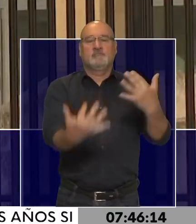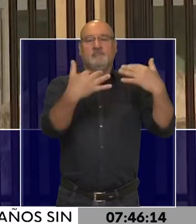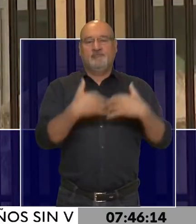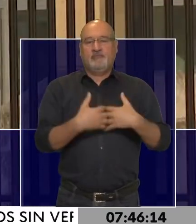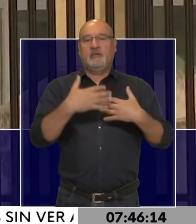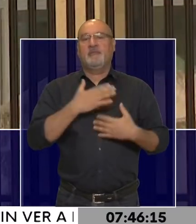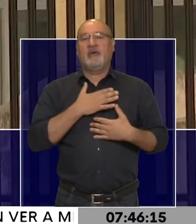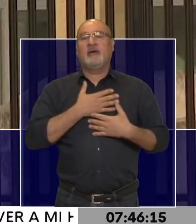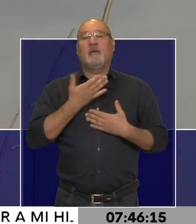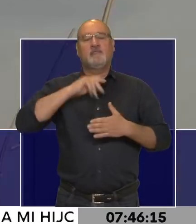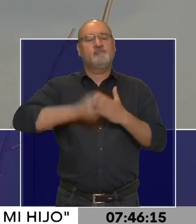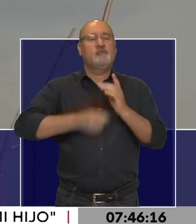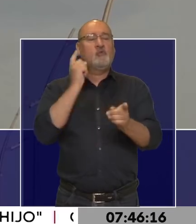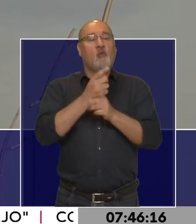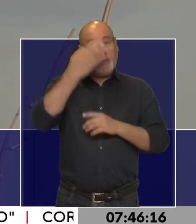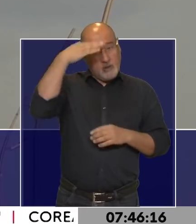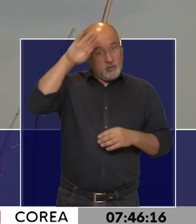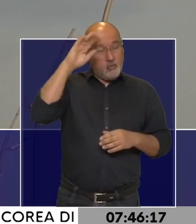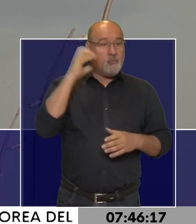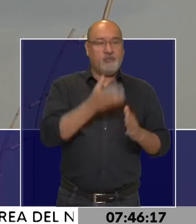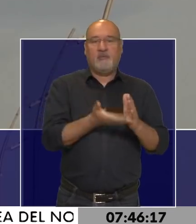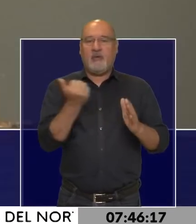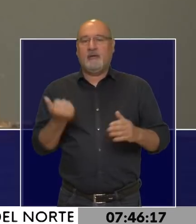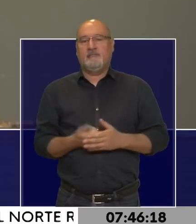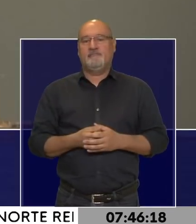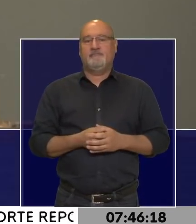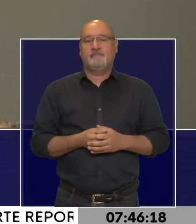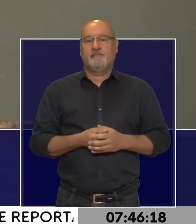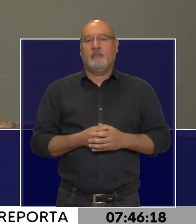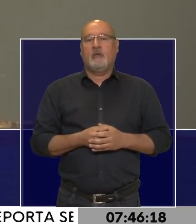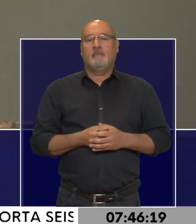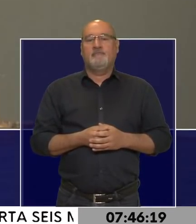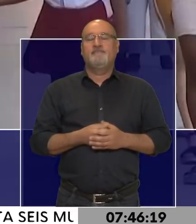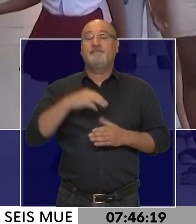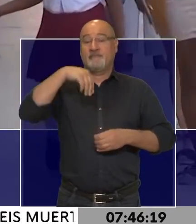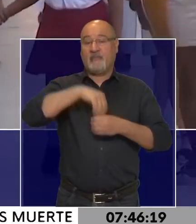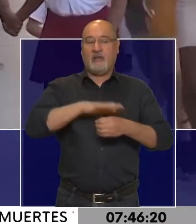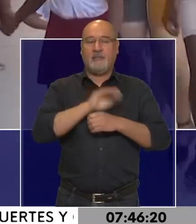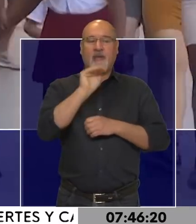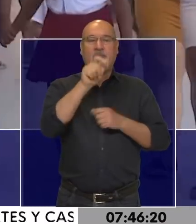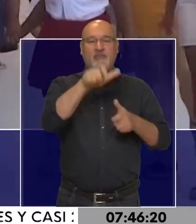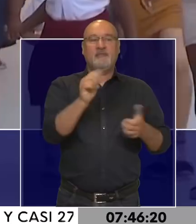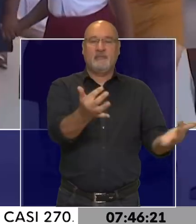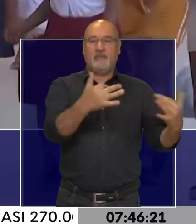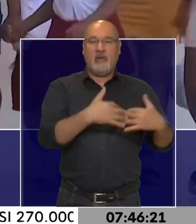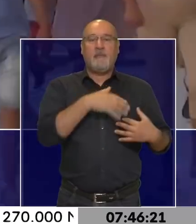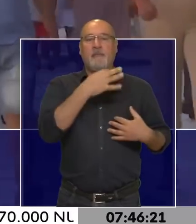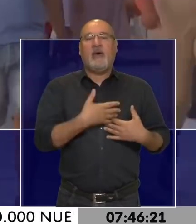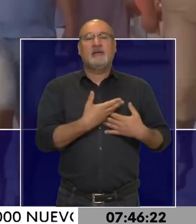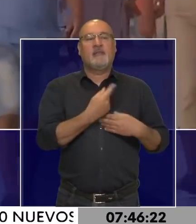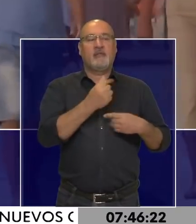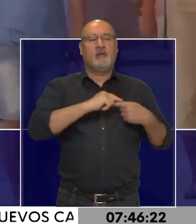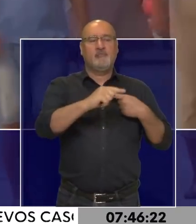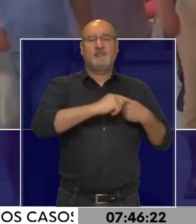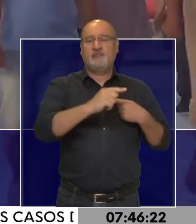levante parte de las sanciones a Cuba. Se trata de algunas de las más duras en materia migratoria y de remesas. A partir de ahora, los